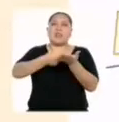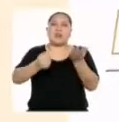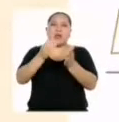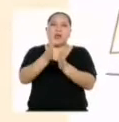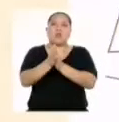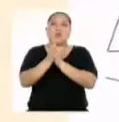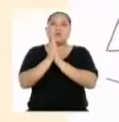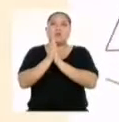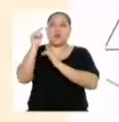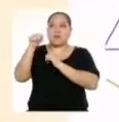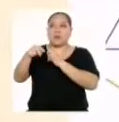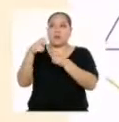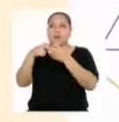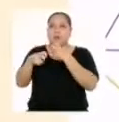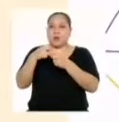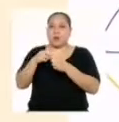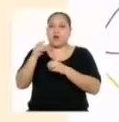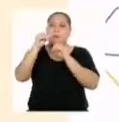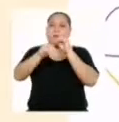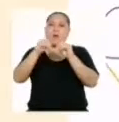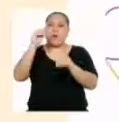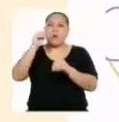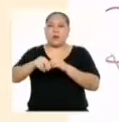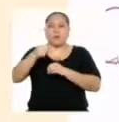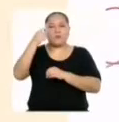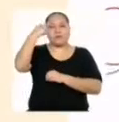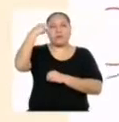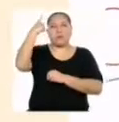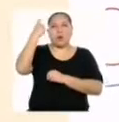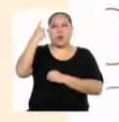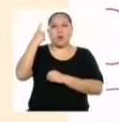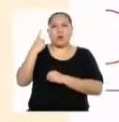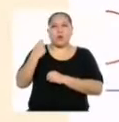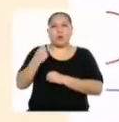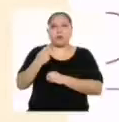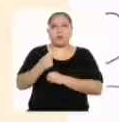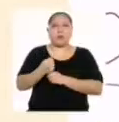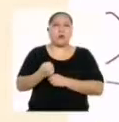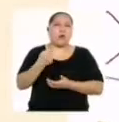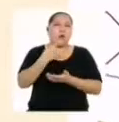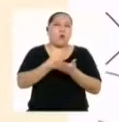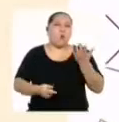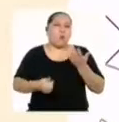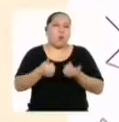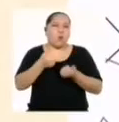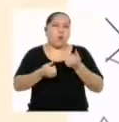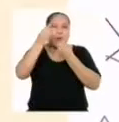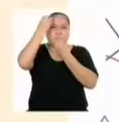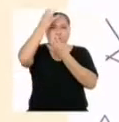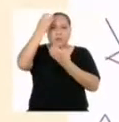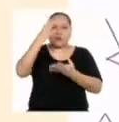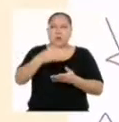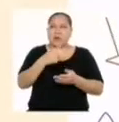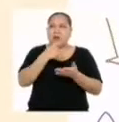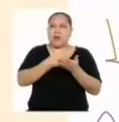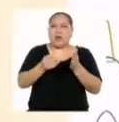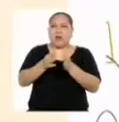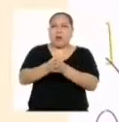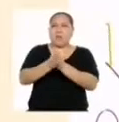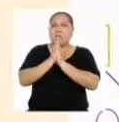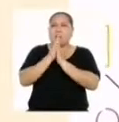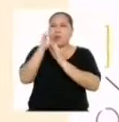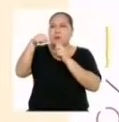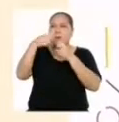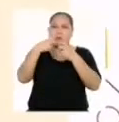pide el problema. A partir de ello, plantearnos las siguientes preguntas. ¿Con qué datos cuento? ¿Qué nos pide el problema?